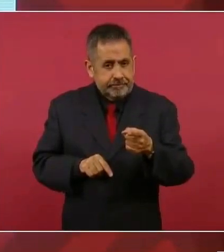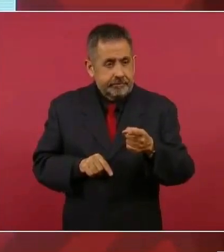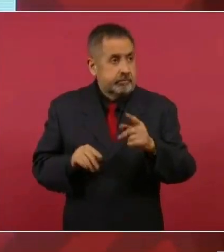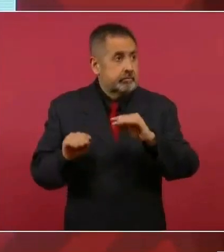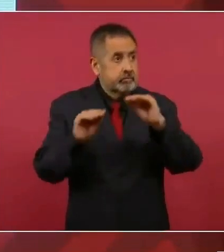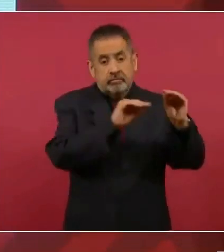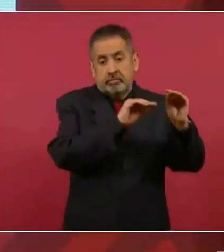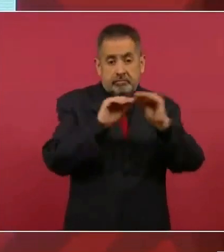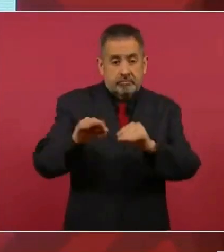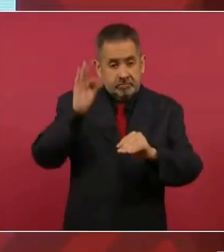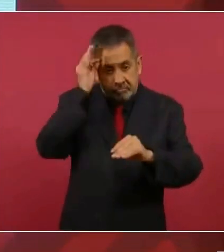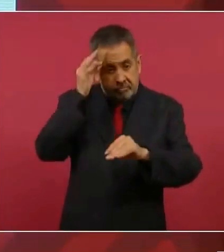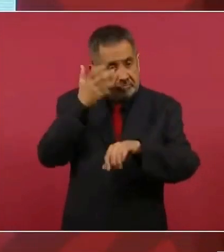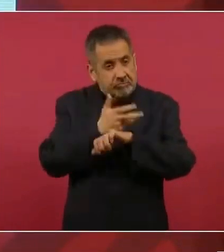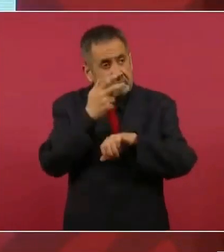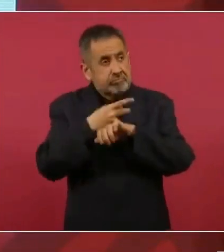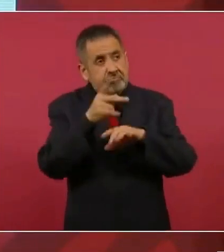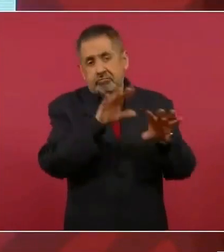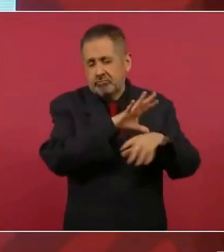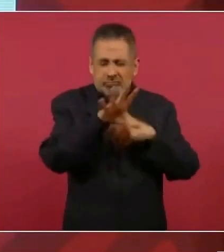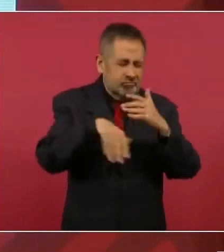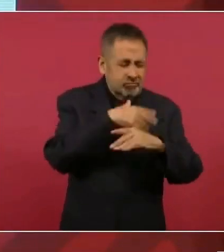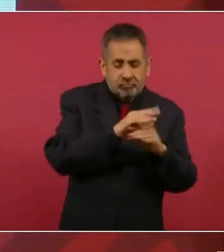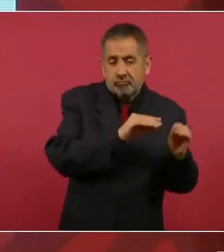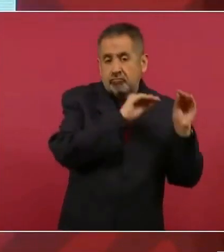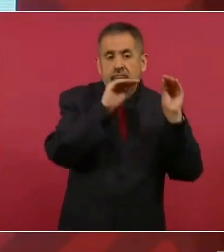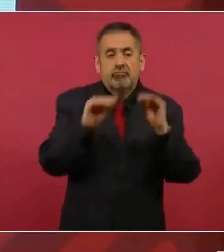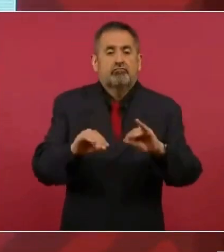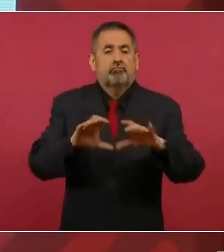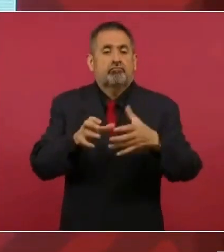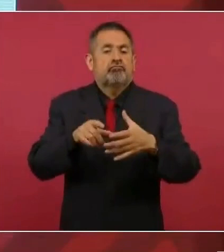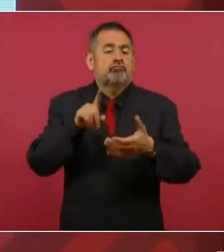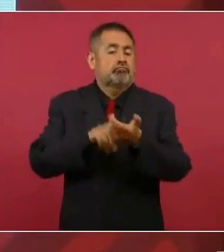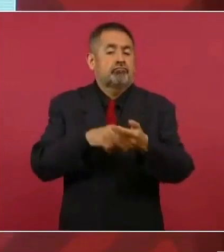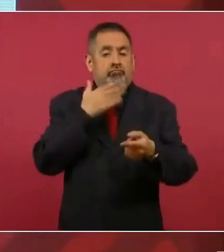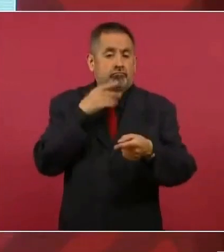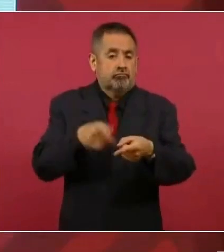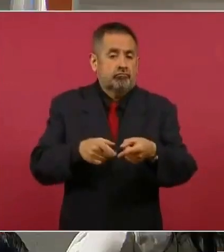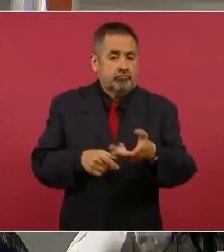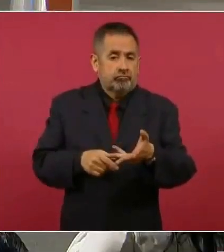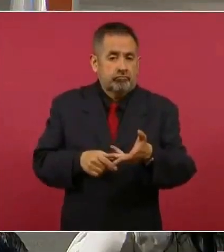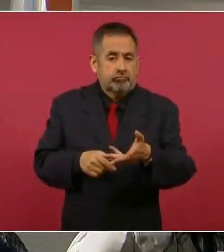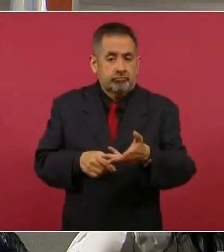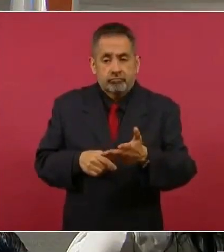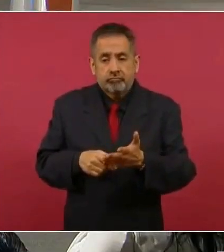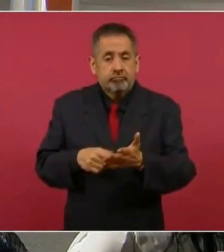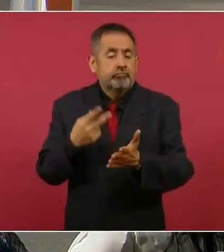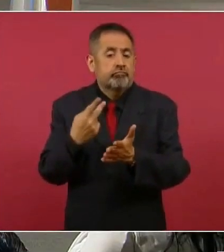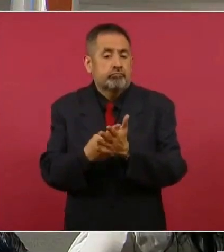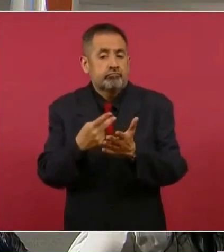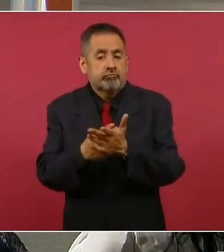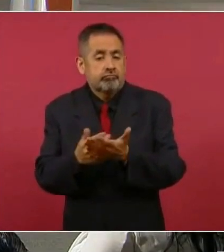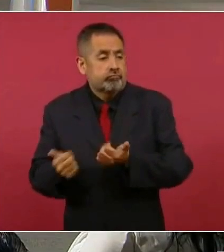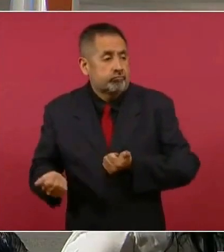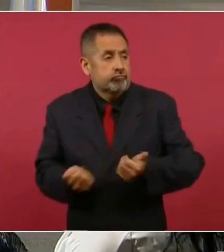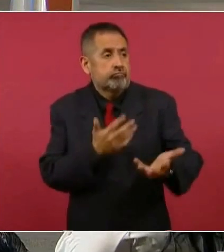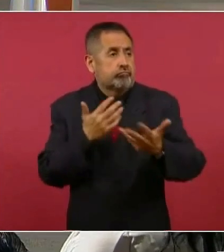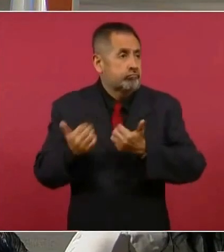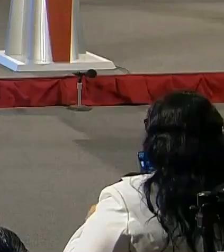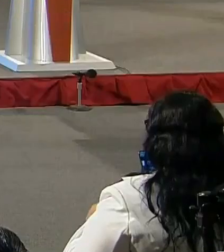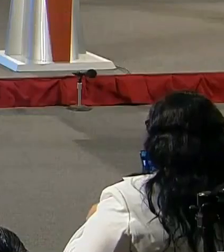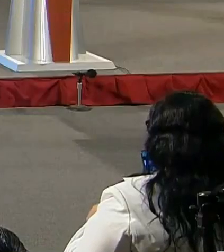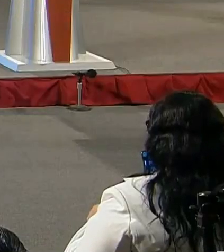extranjeros. Entonces, en Mula sacaban la plata, fue muy famoso,